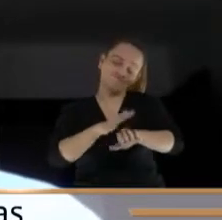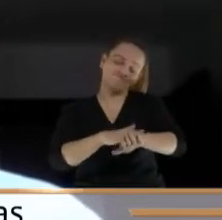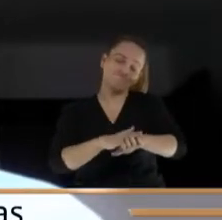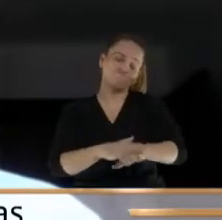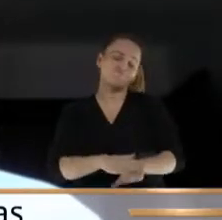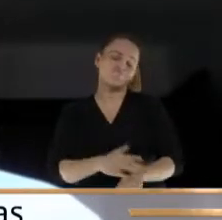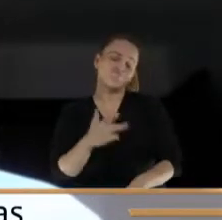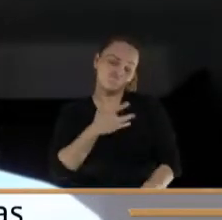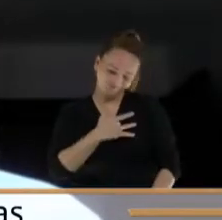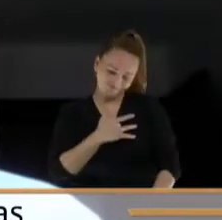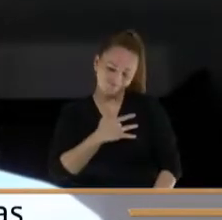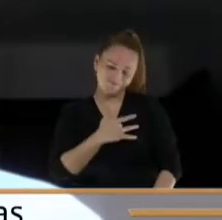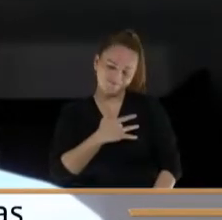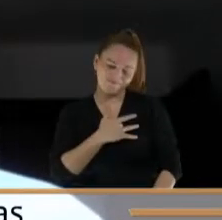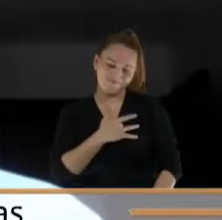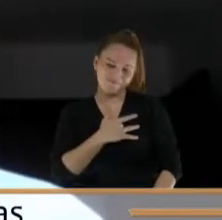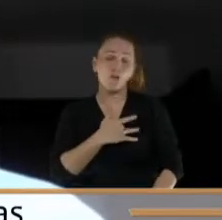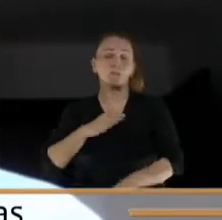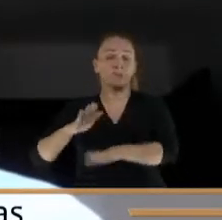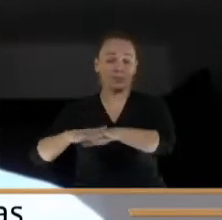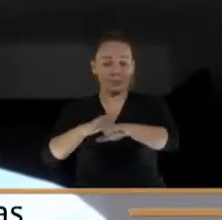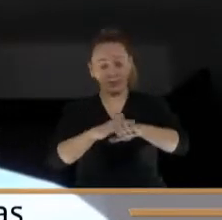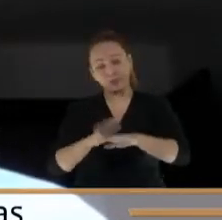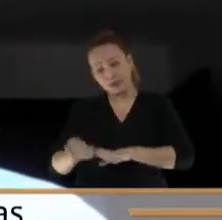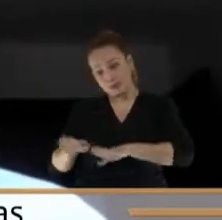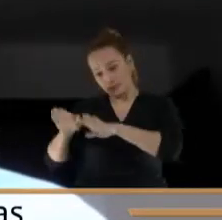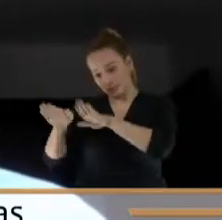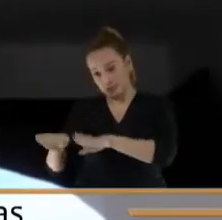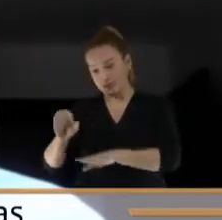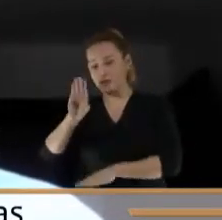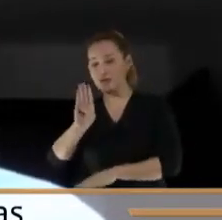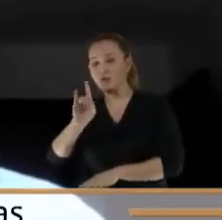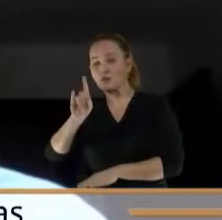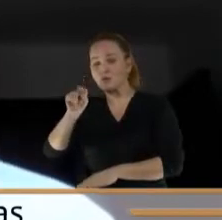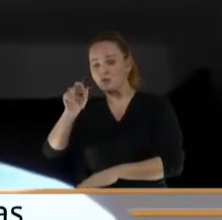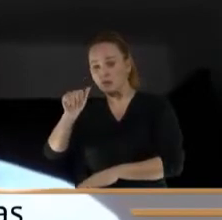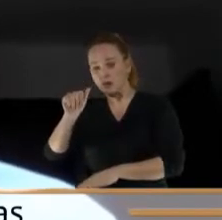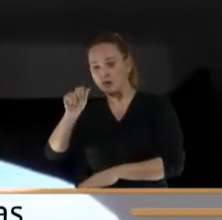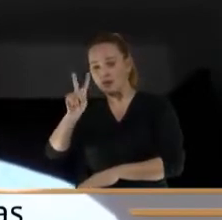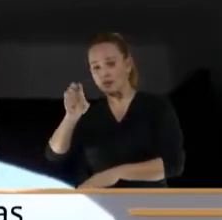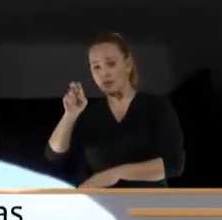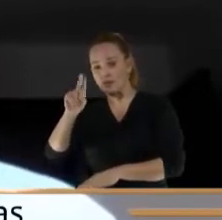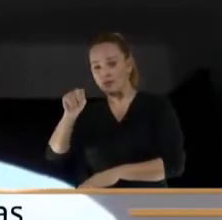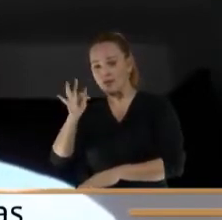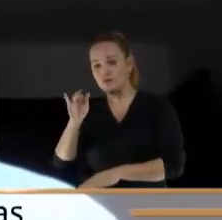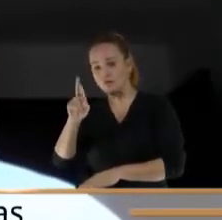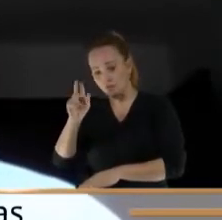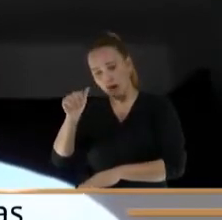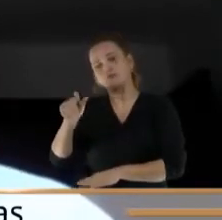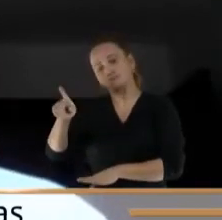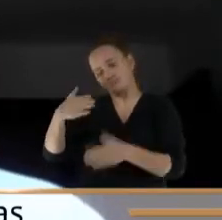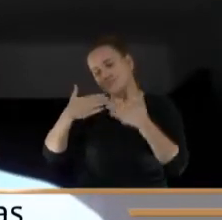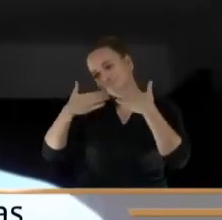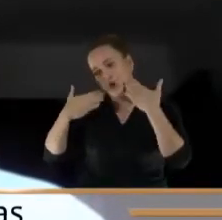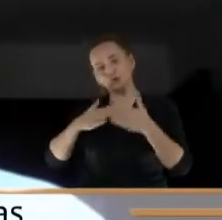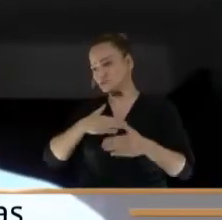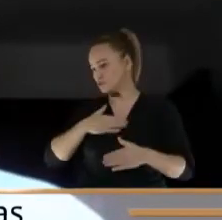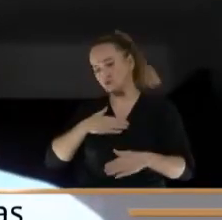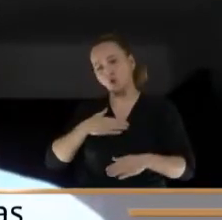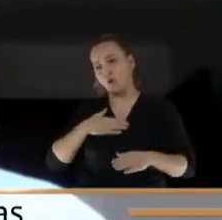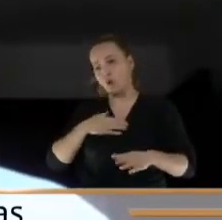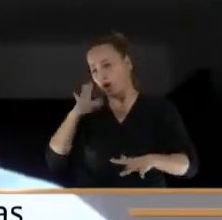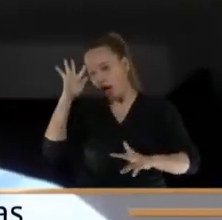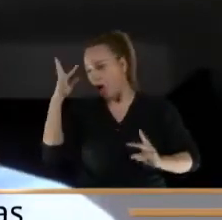representante Buenaventura, con el cariño que le tengo a usted, que yo sí votaré negativamente esta conciliación. Porque,